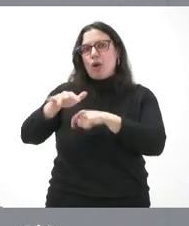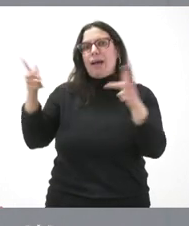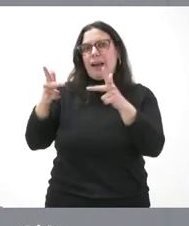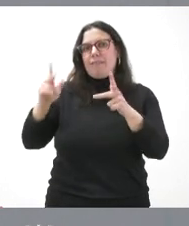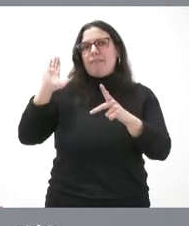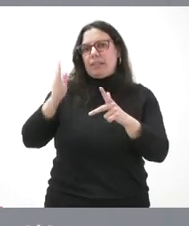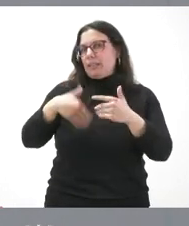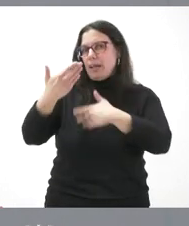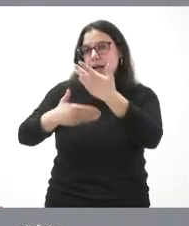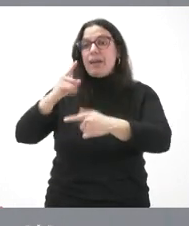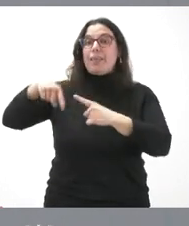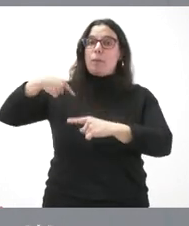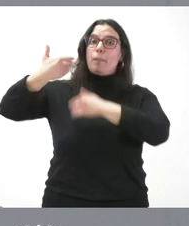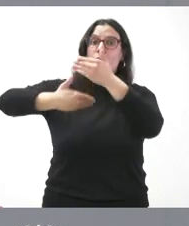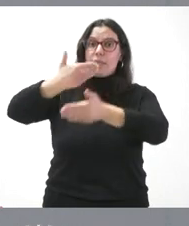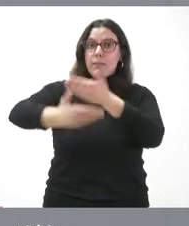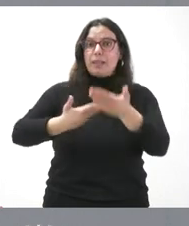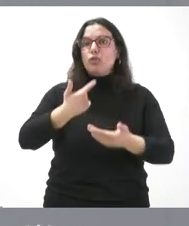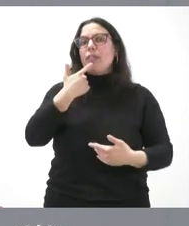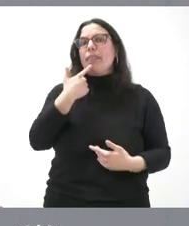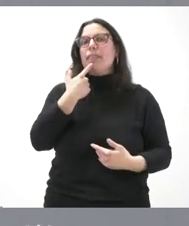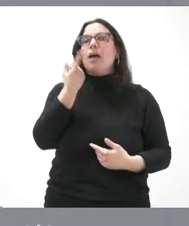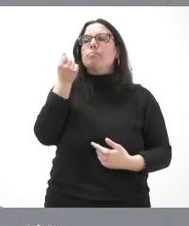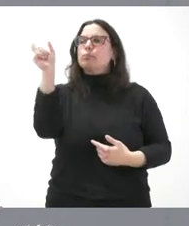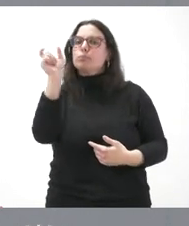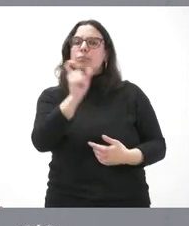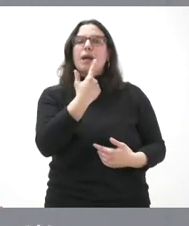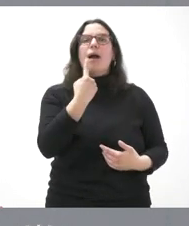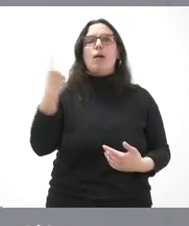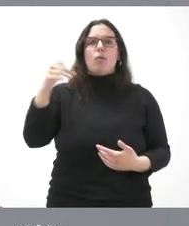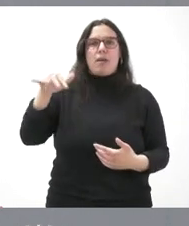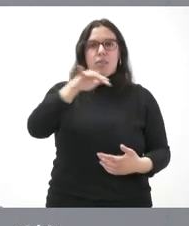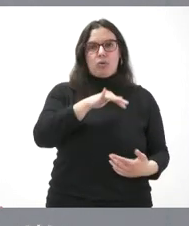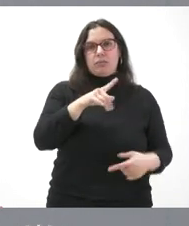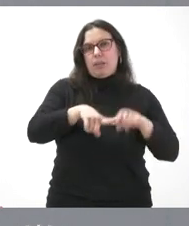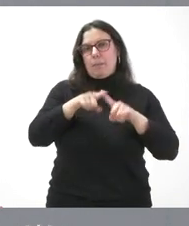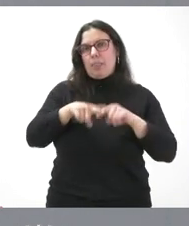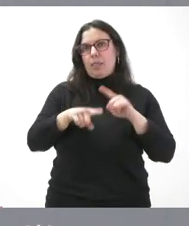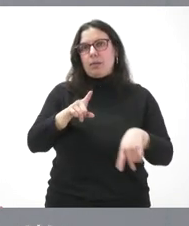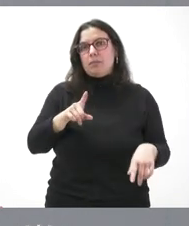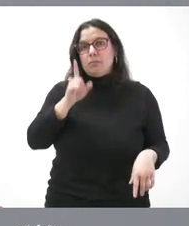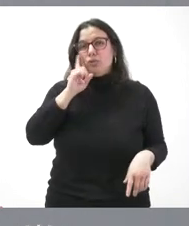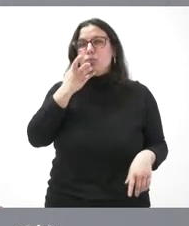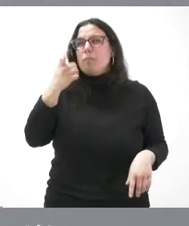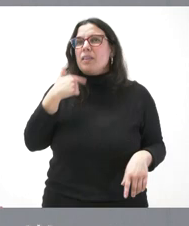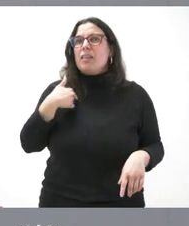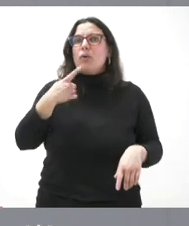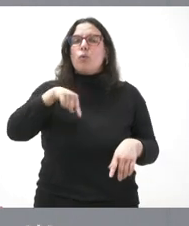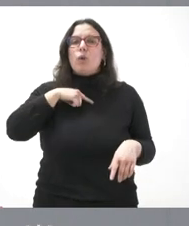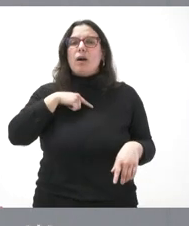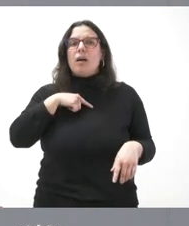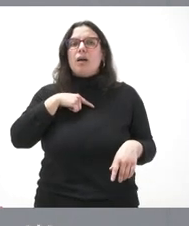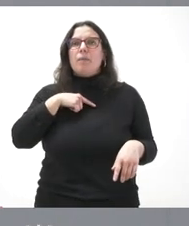procedimiento el que determine las cuantías para cada una de las zonas. No sé si en lo que usted planteaba es que hubiéramos excluido